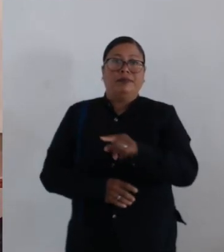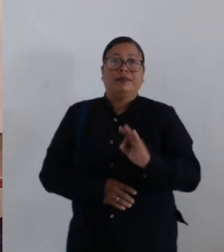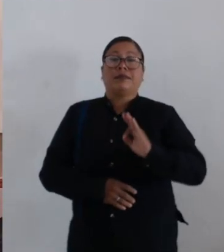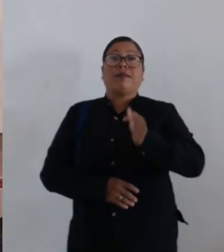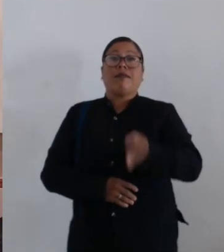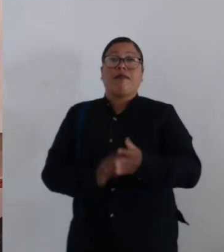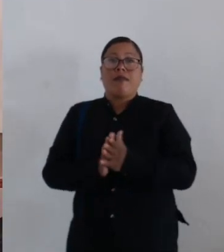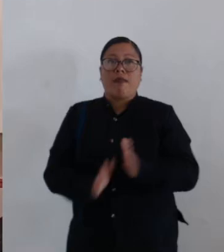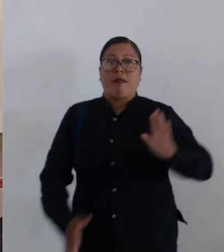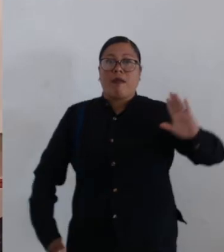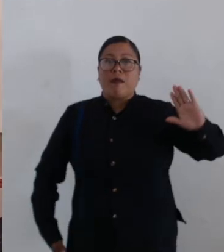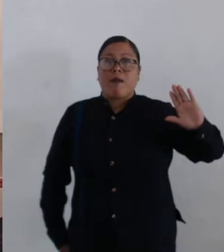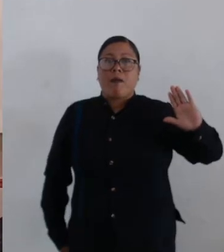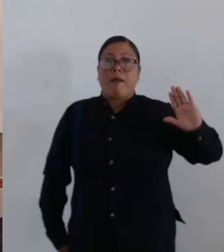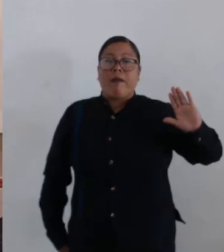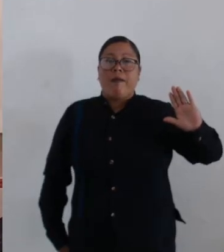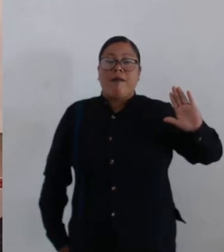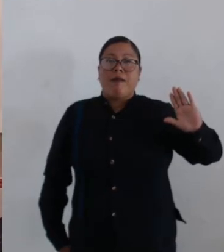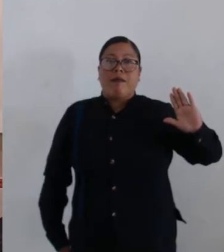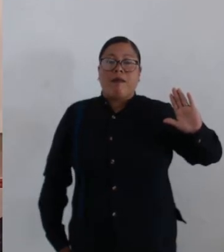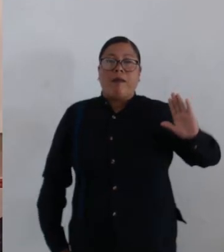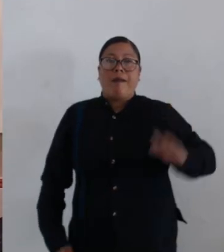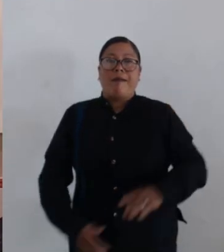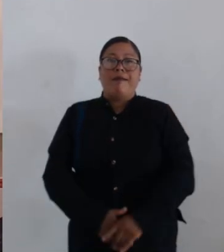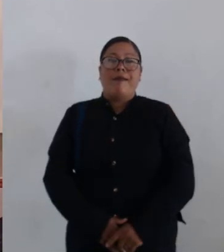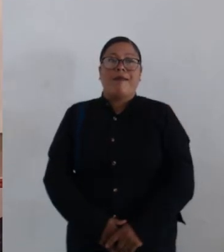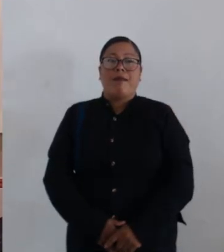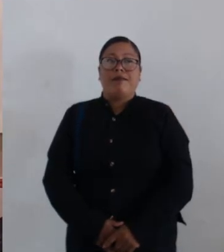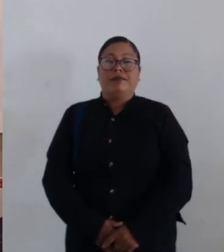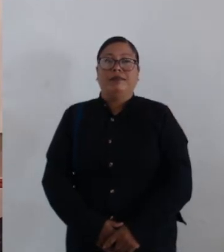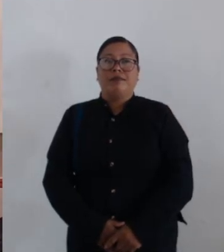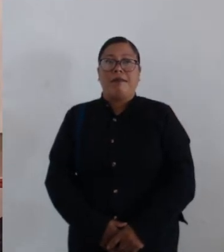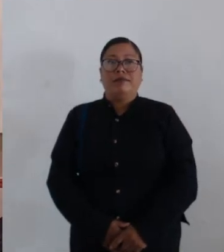Quienes estén a favor de la aprobación, sírvanse levantar la mano.